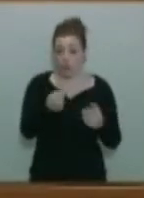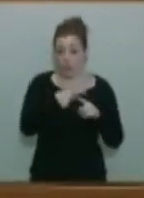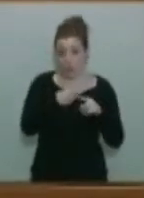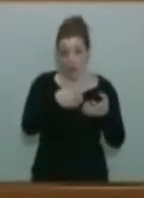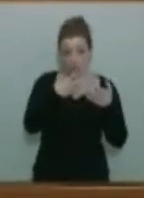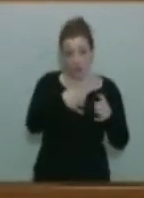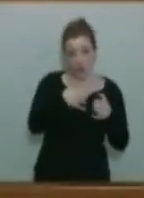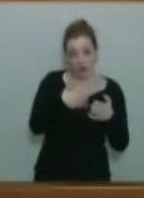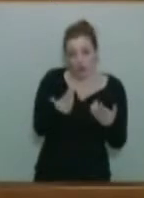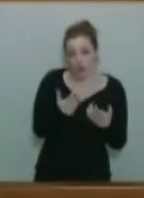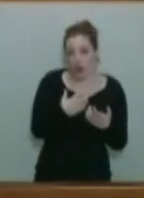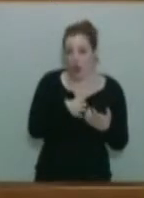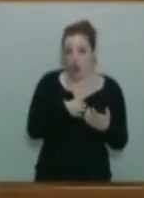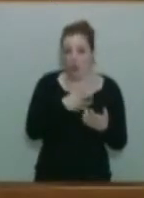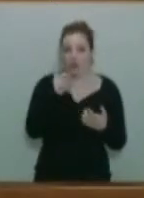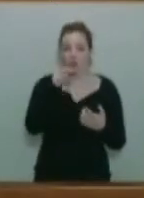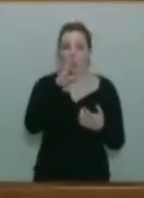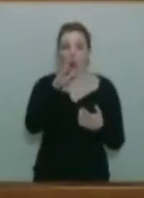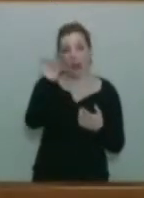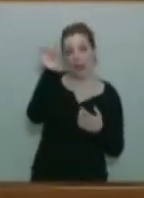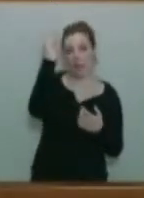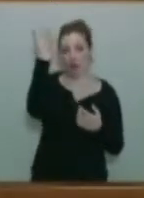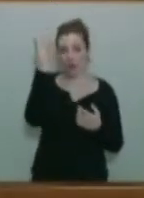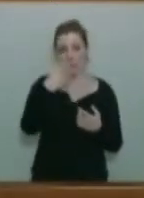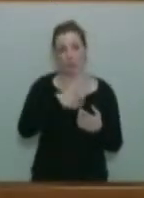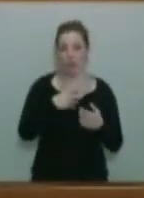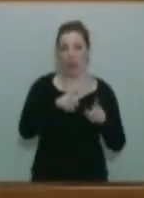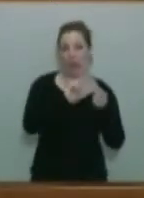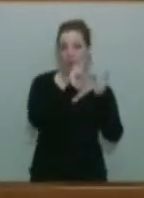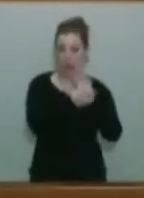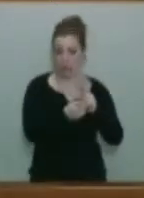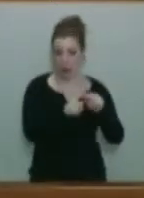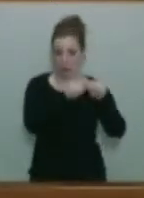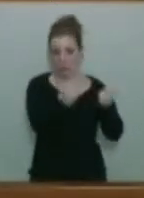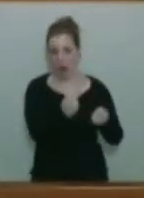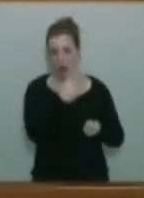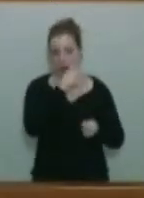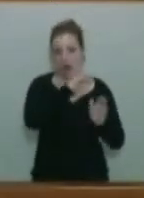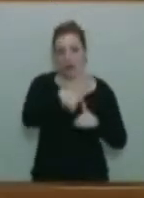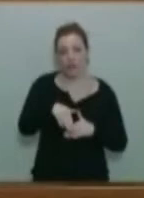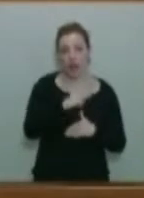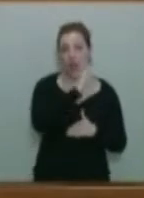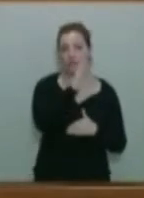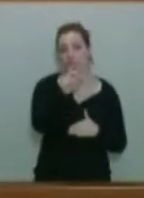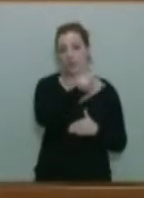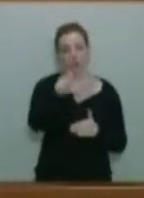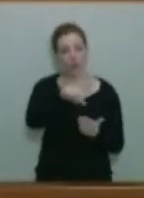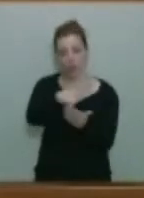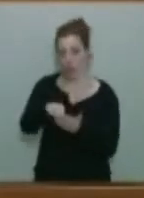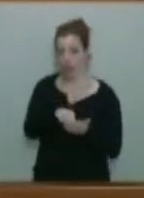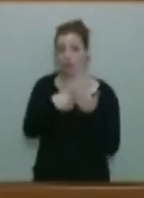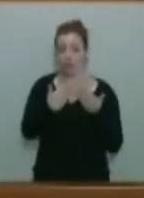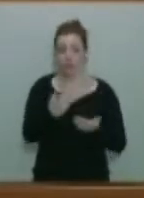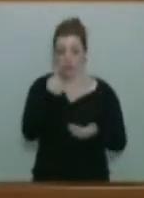algún sentido que por una cuestión puramente ideológica lo tengamos que deshacer y, por lo tanto, causar en este caso un perjuicio a los ciudadanos. Pero, mire,